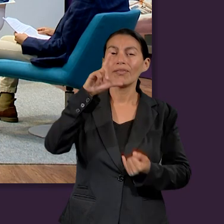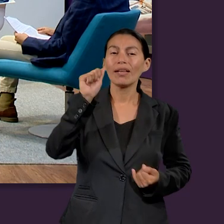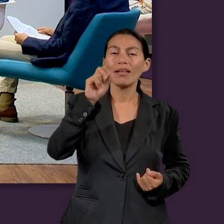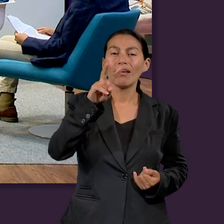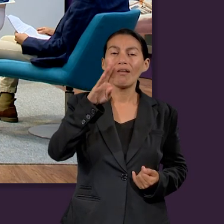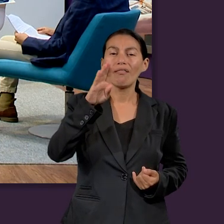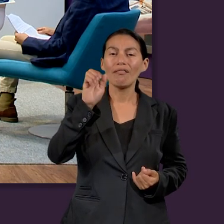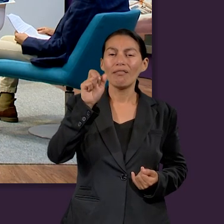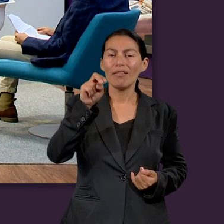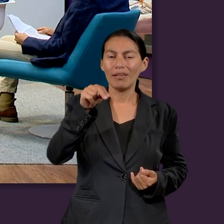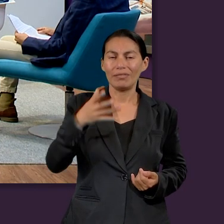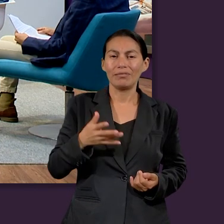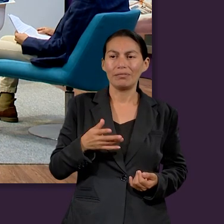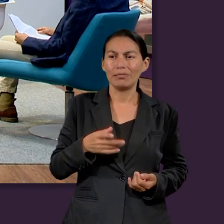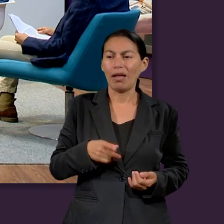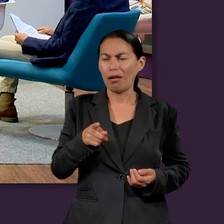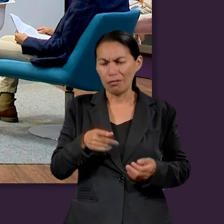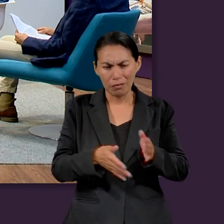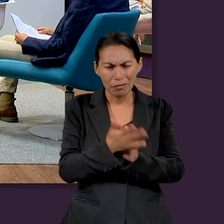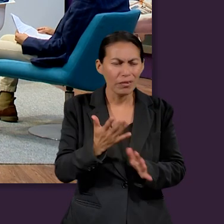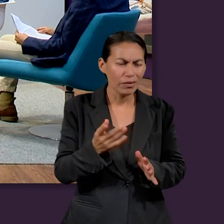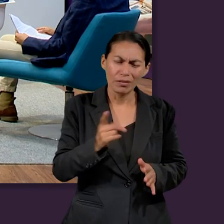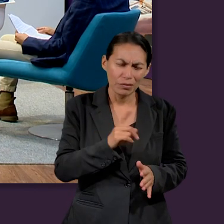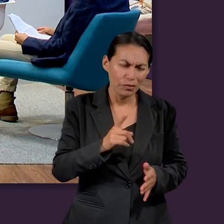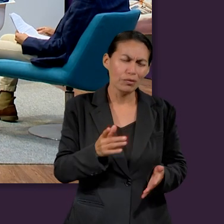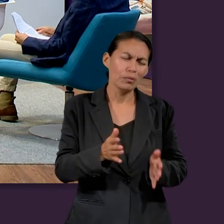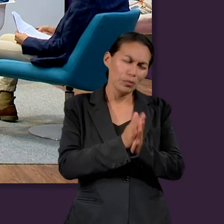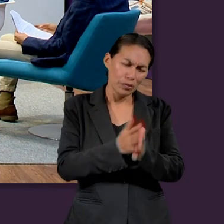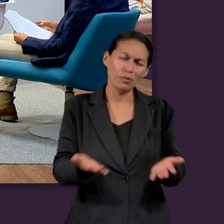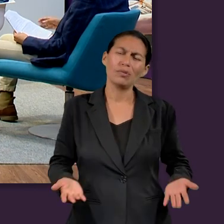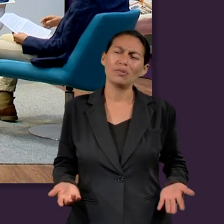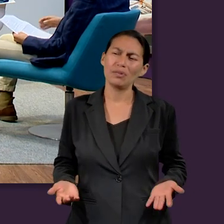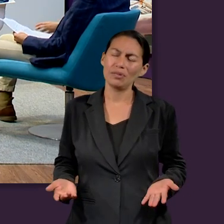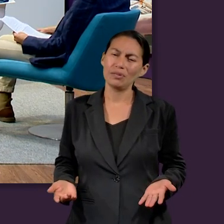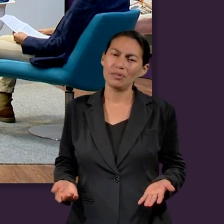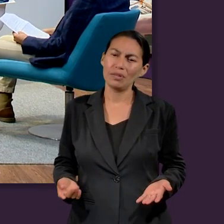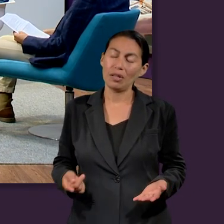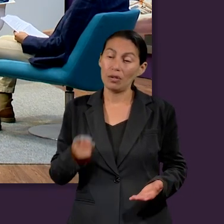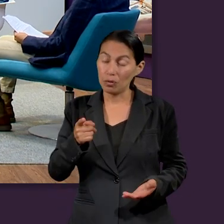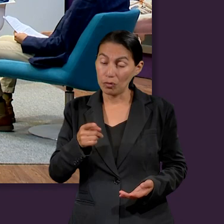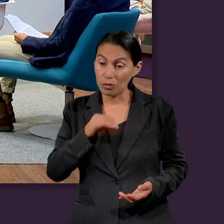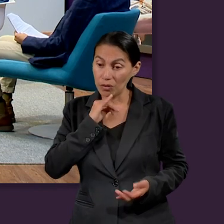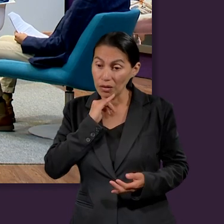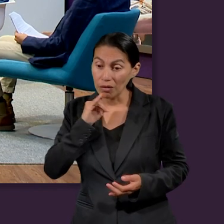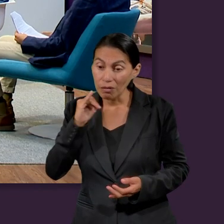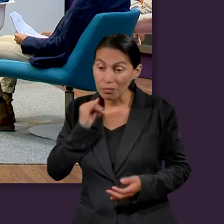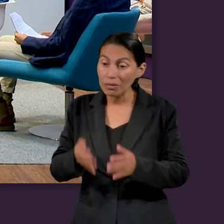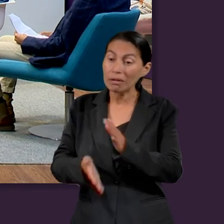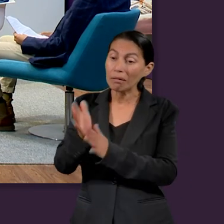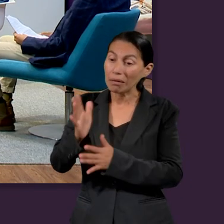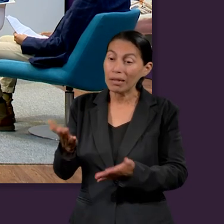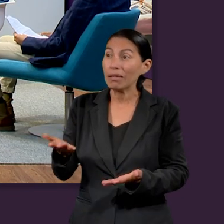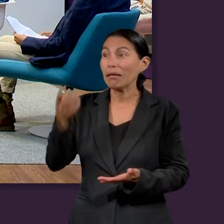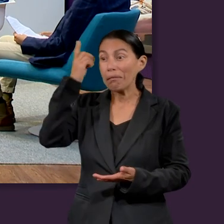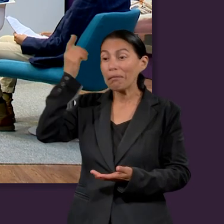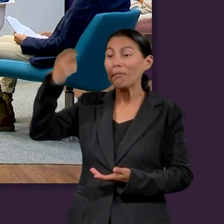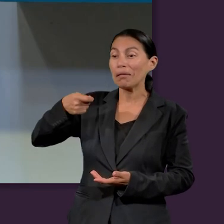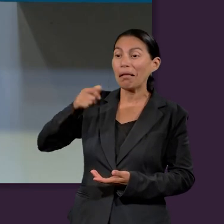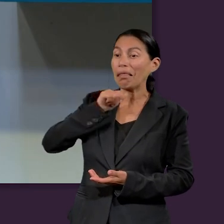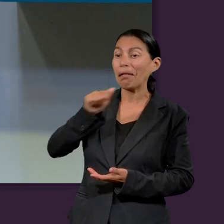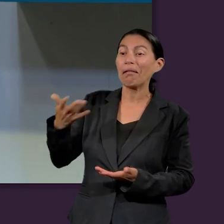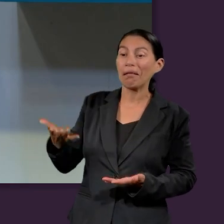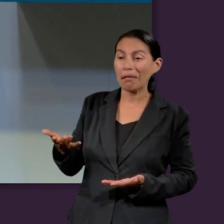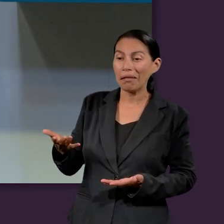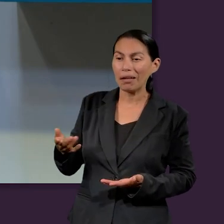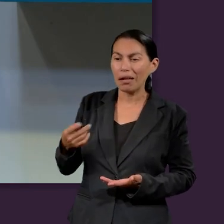¿Qué le dijo Labán? No te vayas. No te vayas. ¿Verdad? Le dijo a Jacob, no te vayas, porque